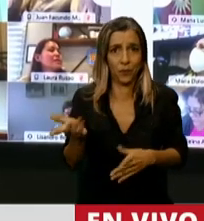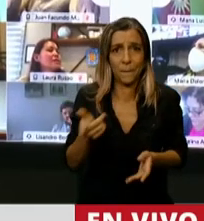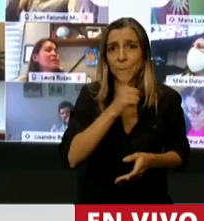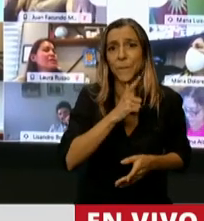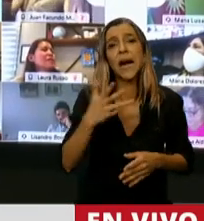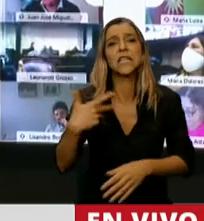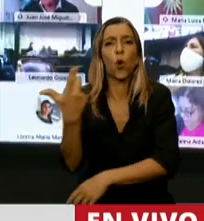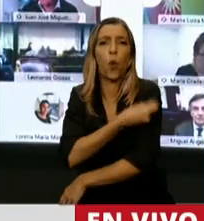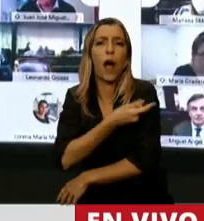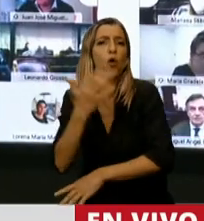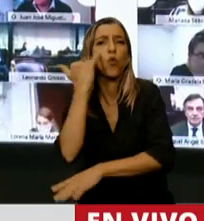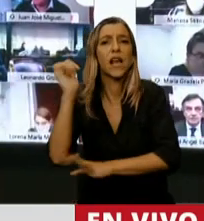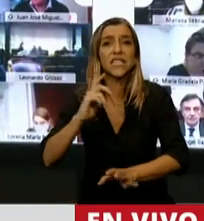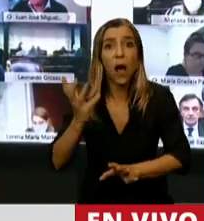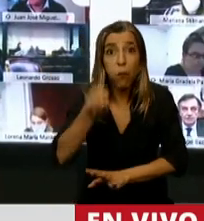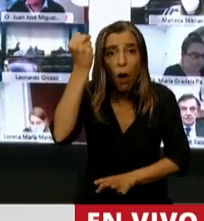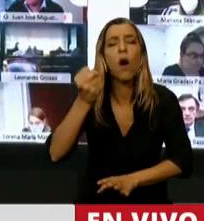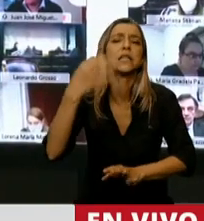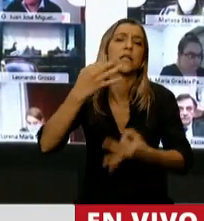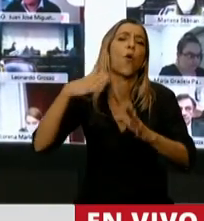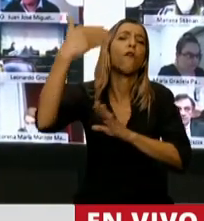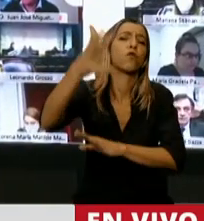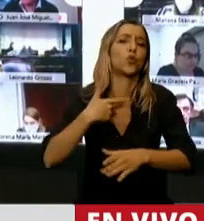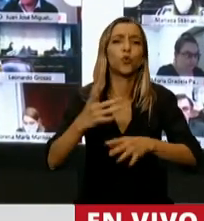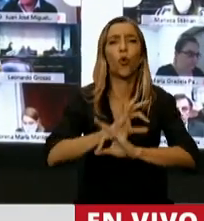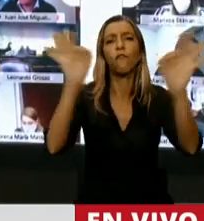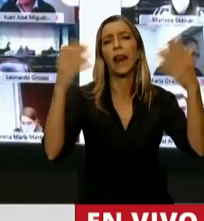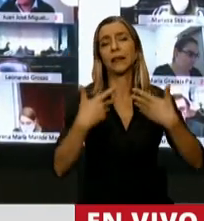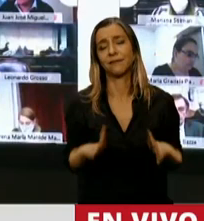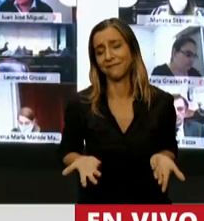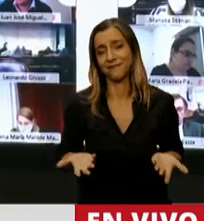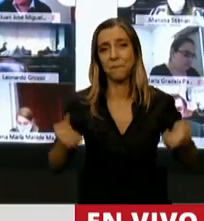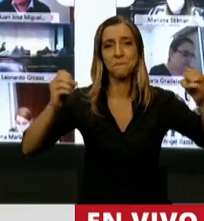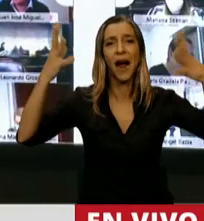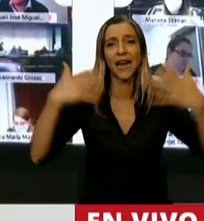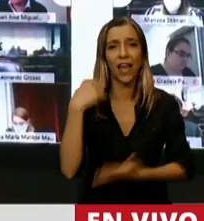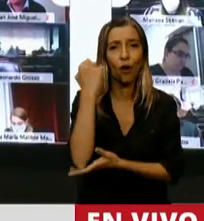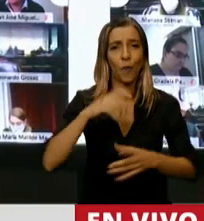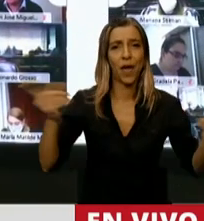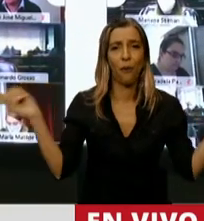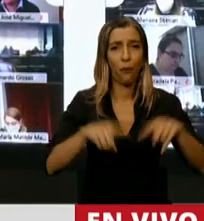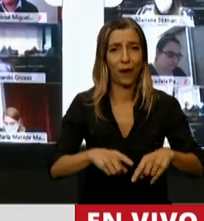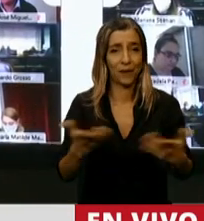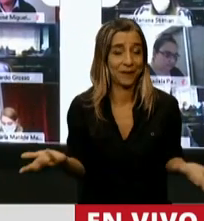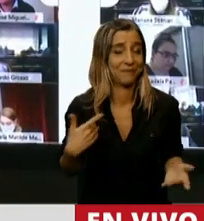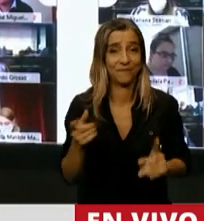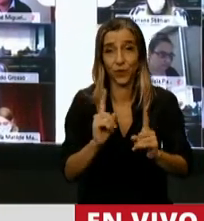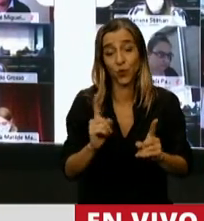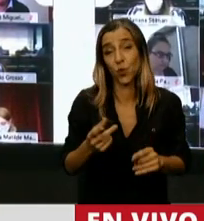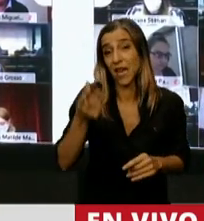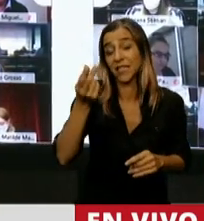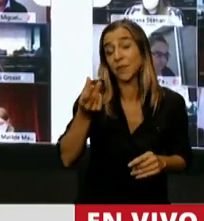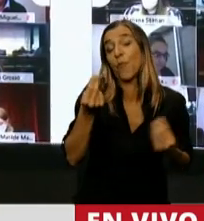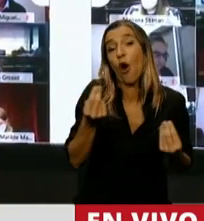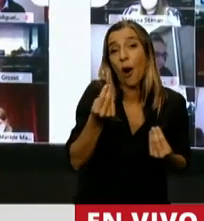vacuna y cuando llegue la vacuna todos seremos felices y la economía argentina se resuelve mágicamente. Y no es así. Tenemos una brecha a cambiar enorme, las